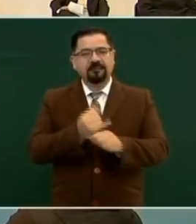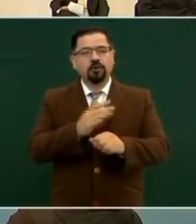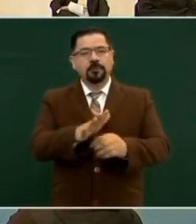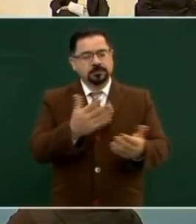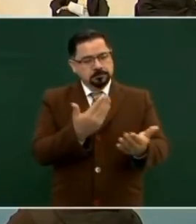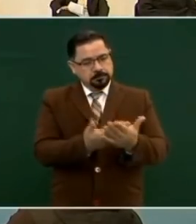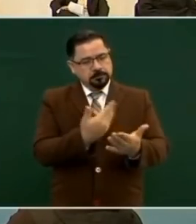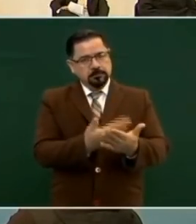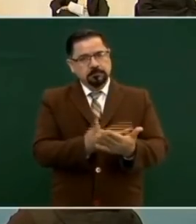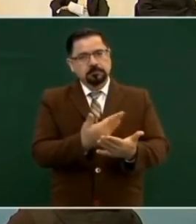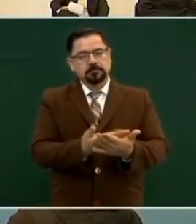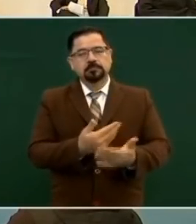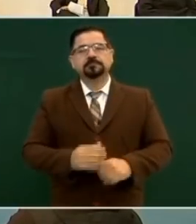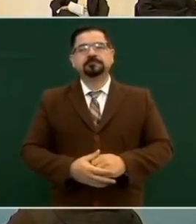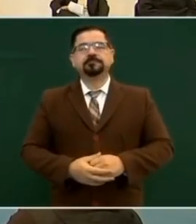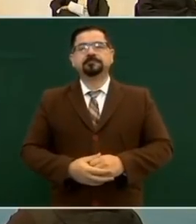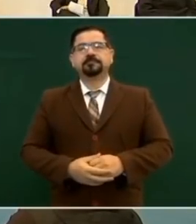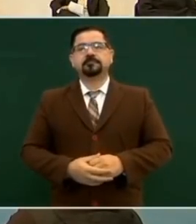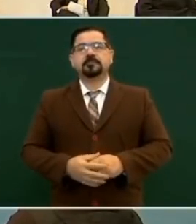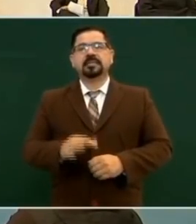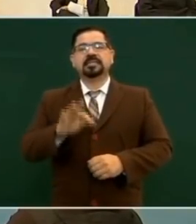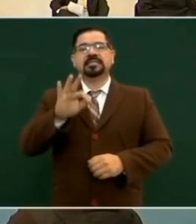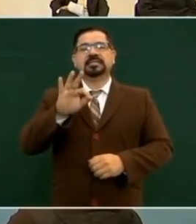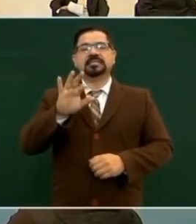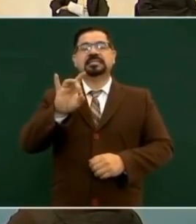35.200.000.